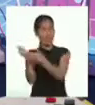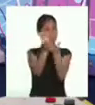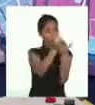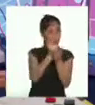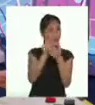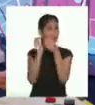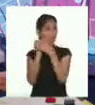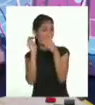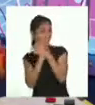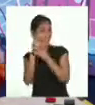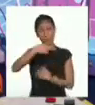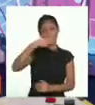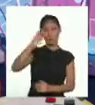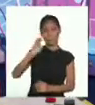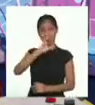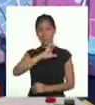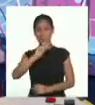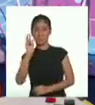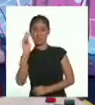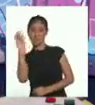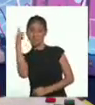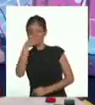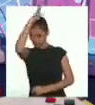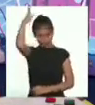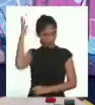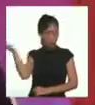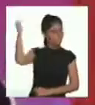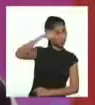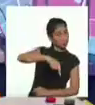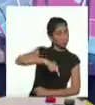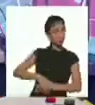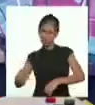¡Ayúdame a traer a nuestro amigo Héctor Gallo de las Rocas!